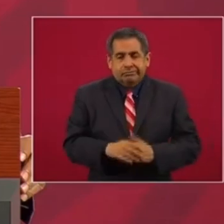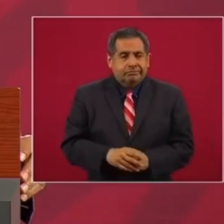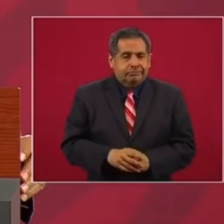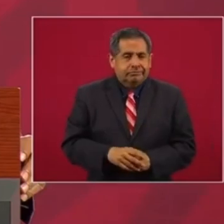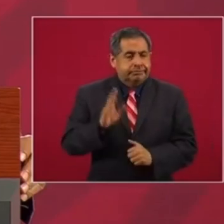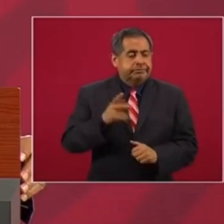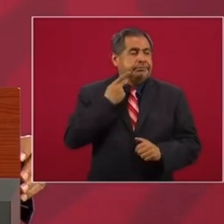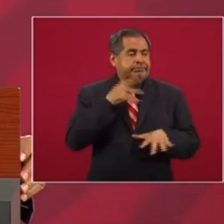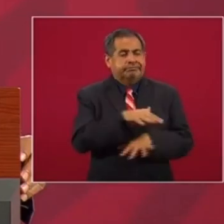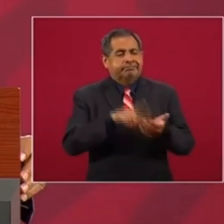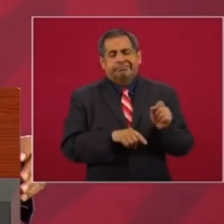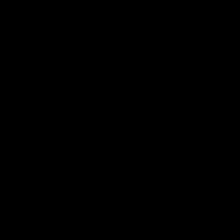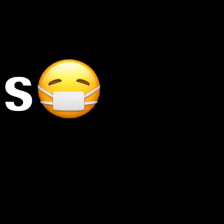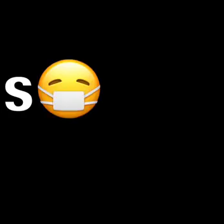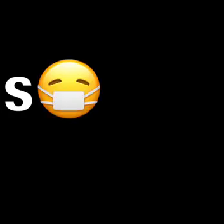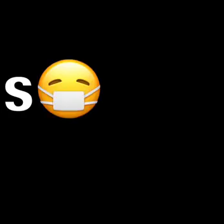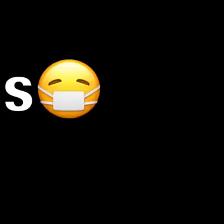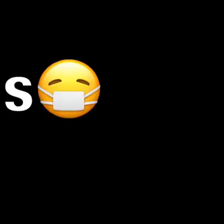La política, querida.